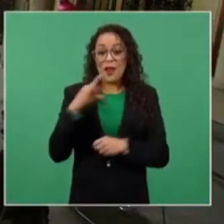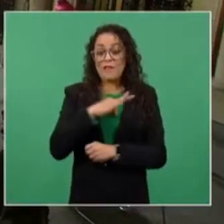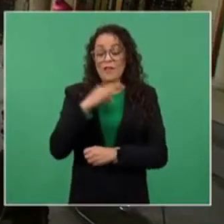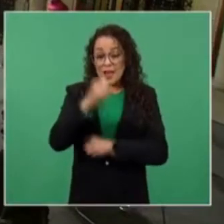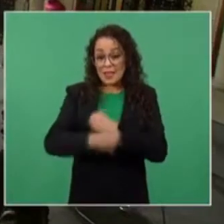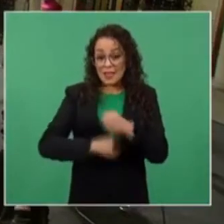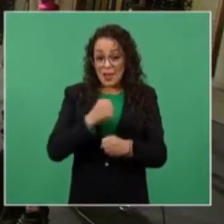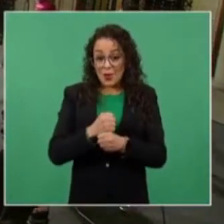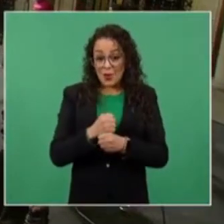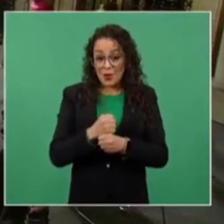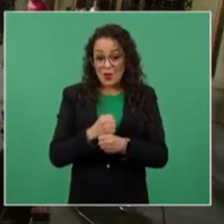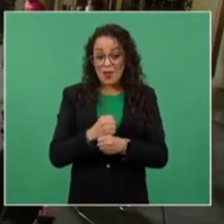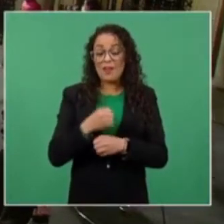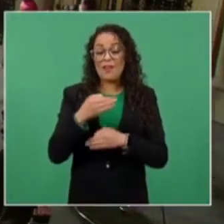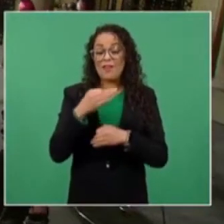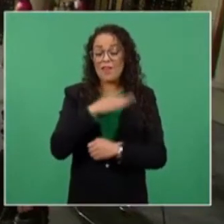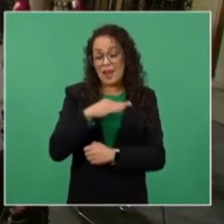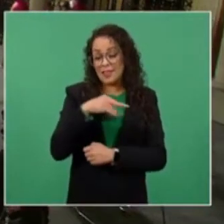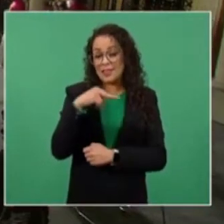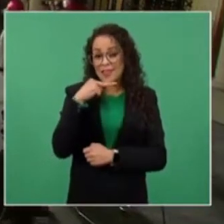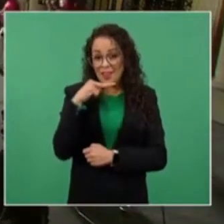feliz navidad